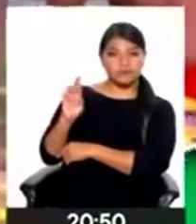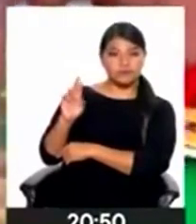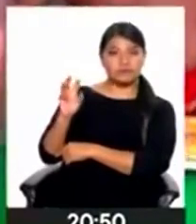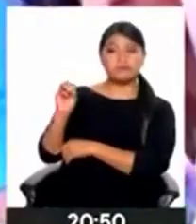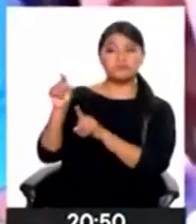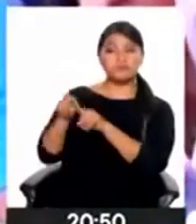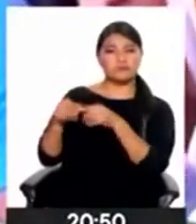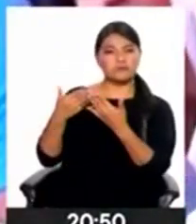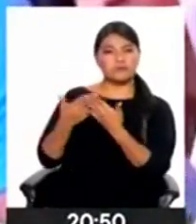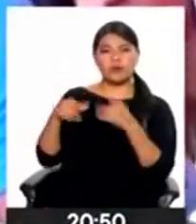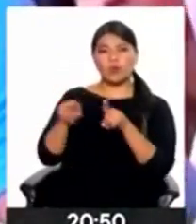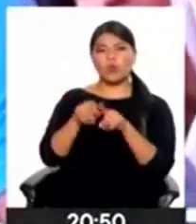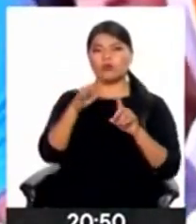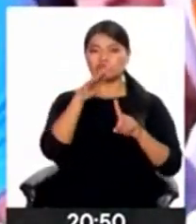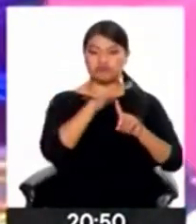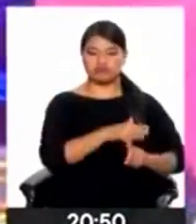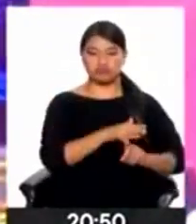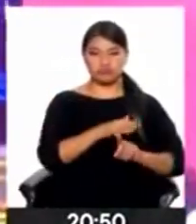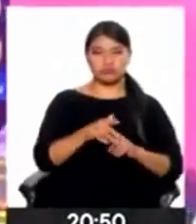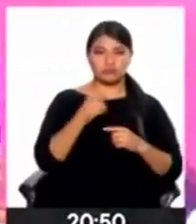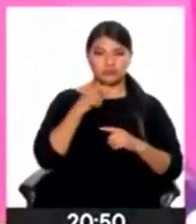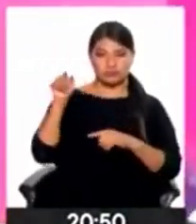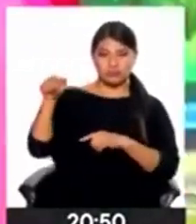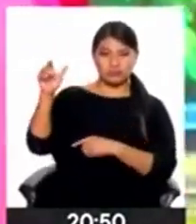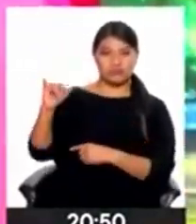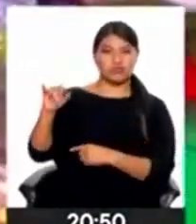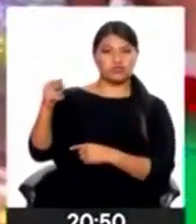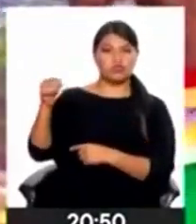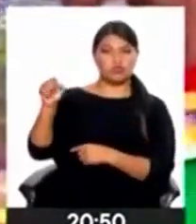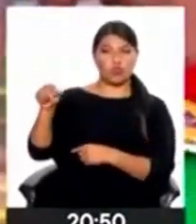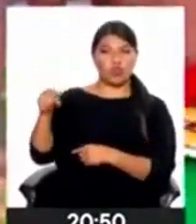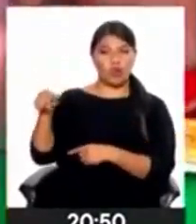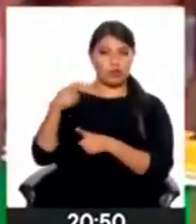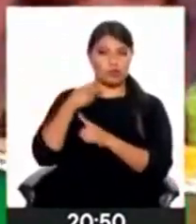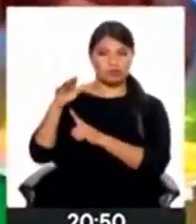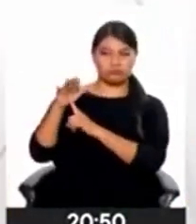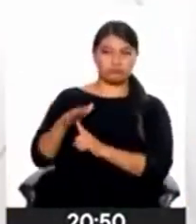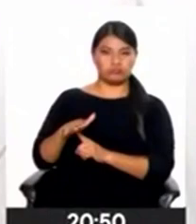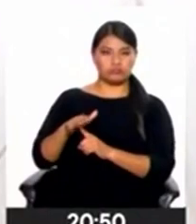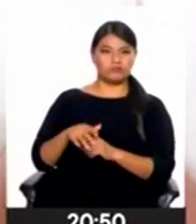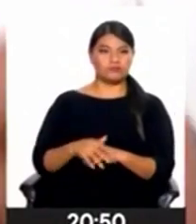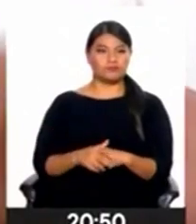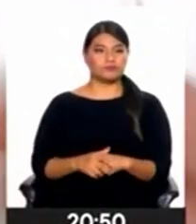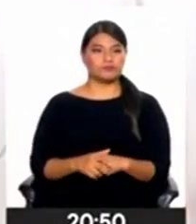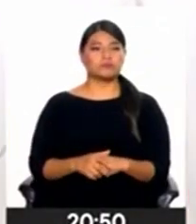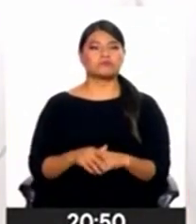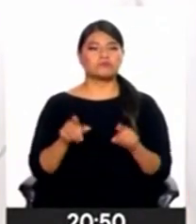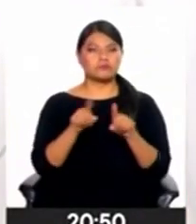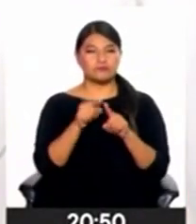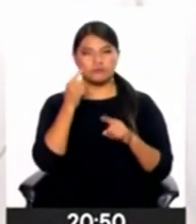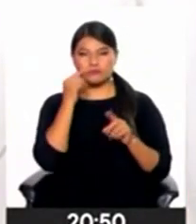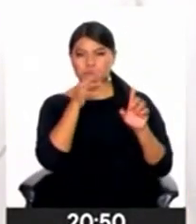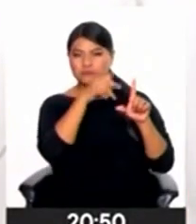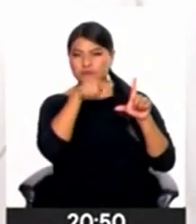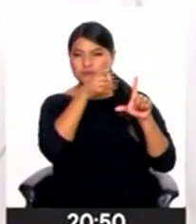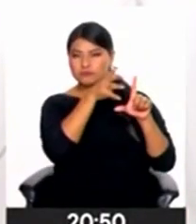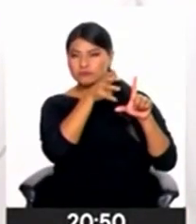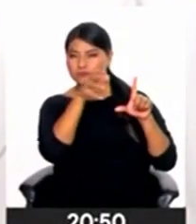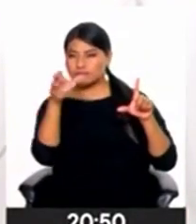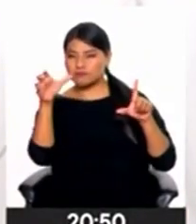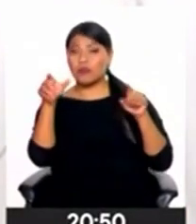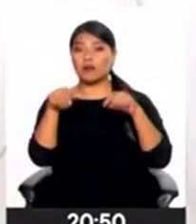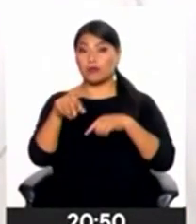presunto delito de discriminación hacia el concursante Johan Escamilo Cartagena. El acto de discriminación en el Perú